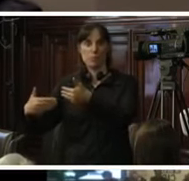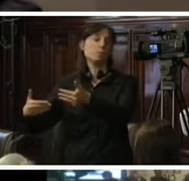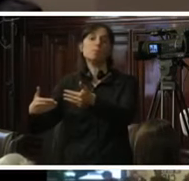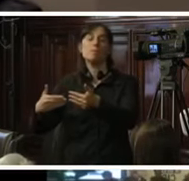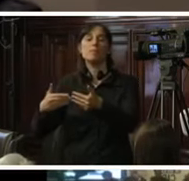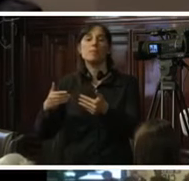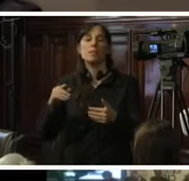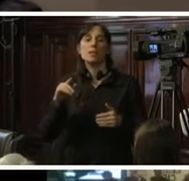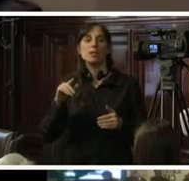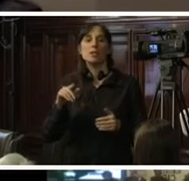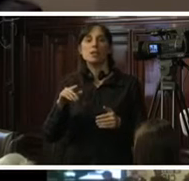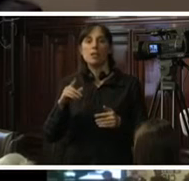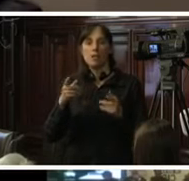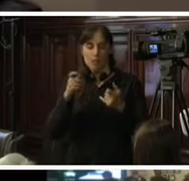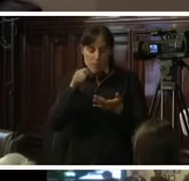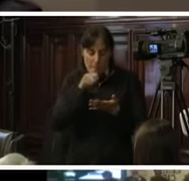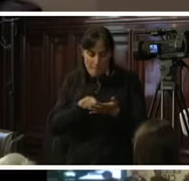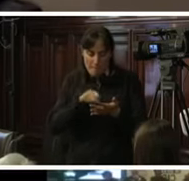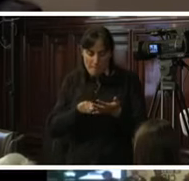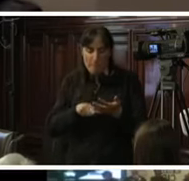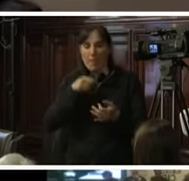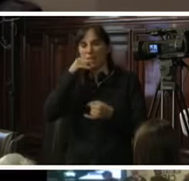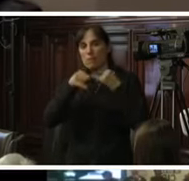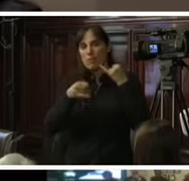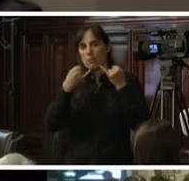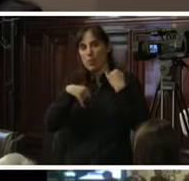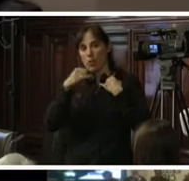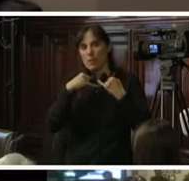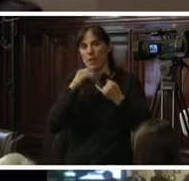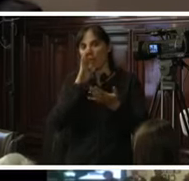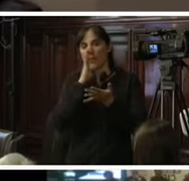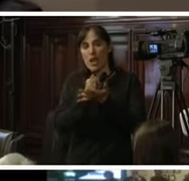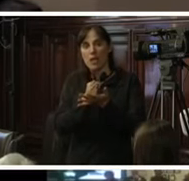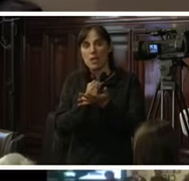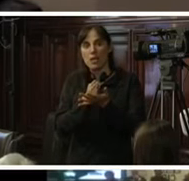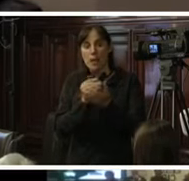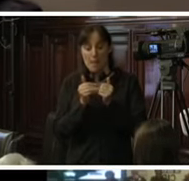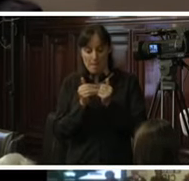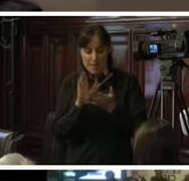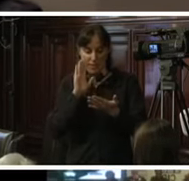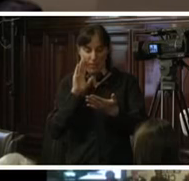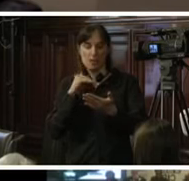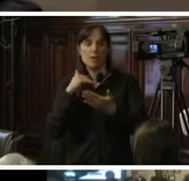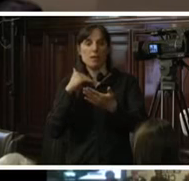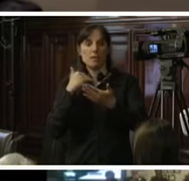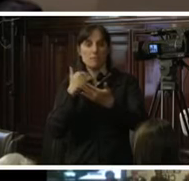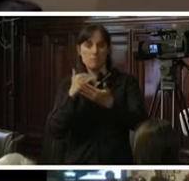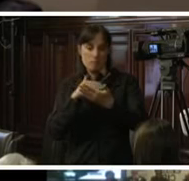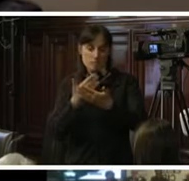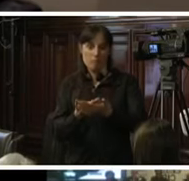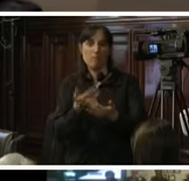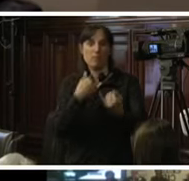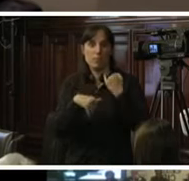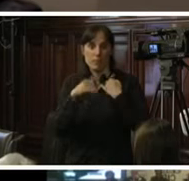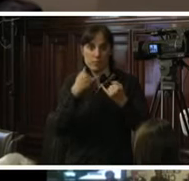que se realiza un informe final que empieza con la presentación del informe de calificación de una